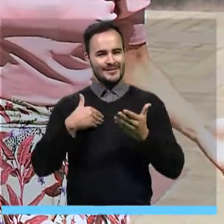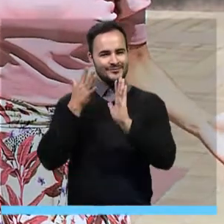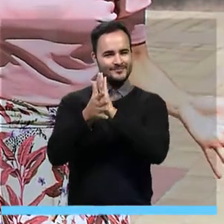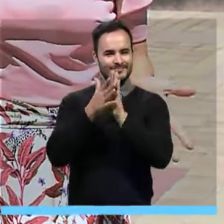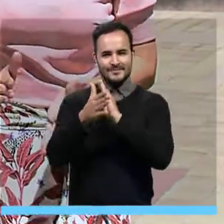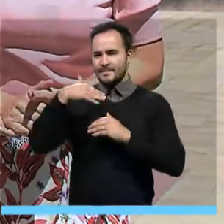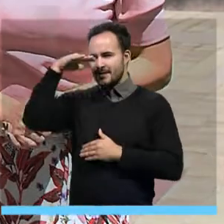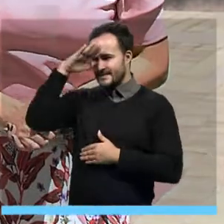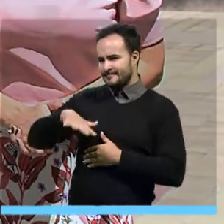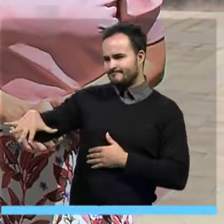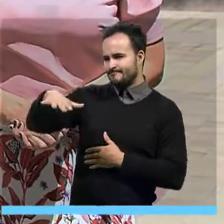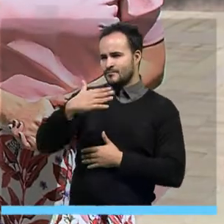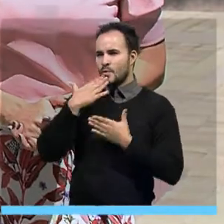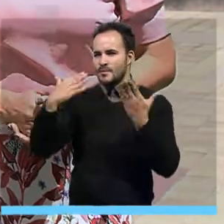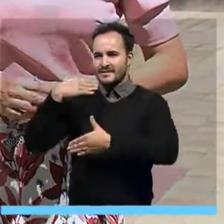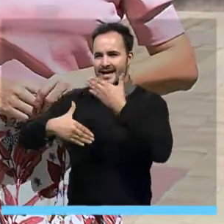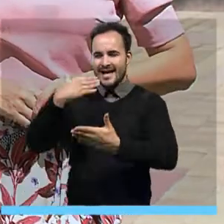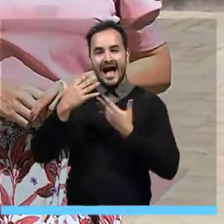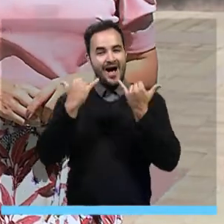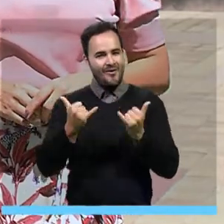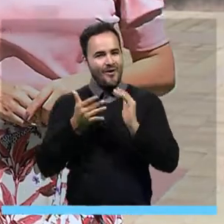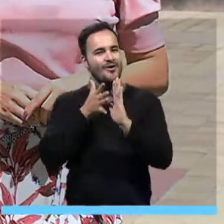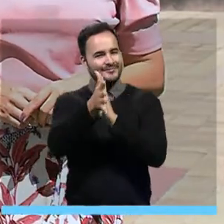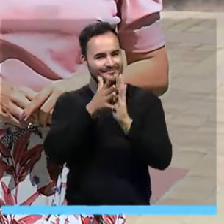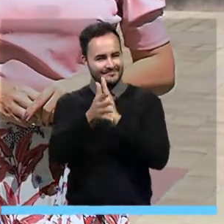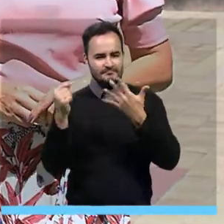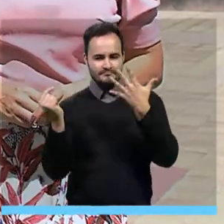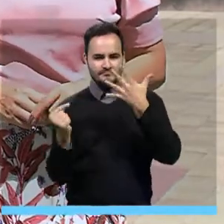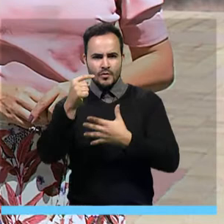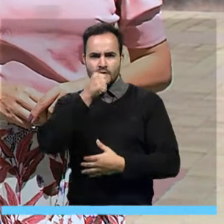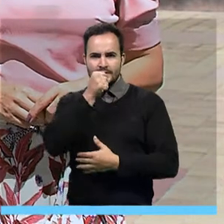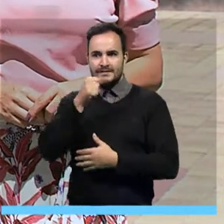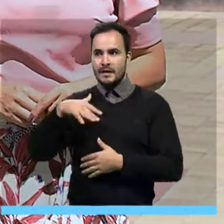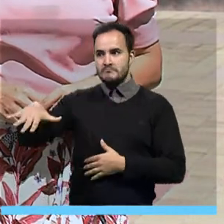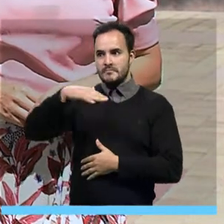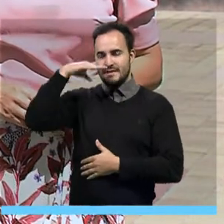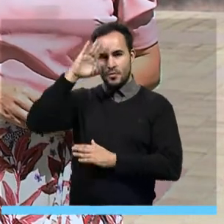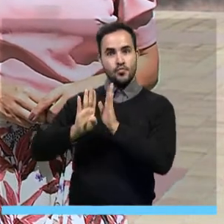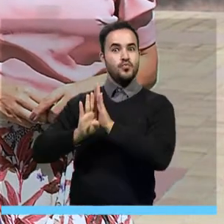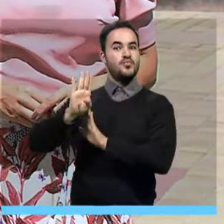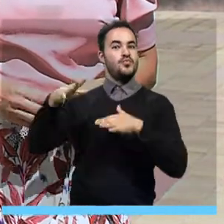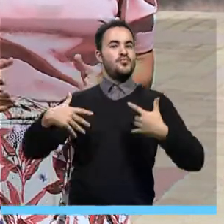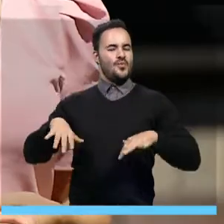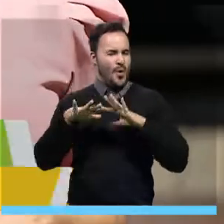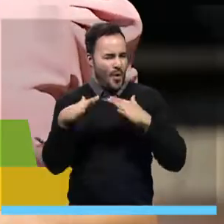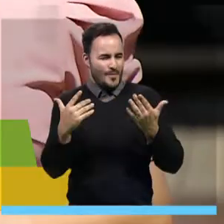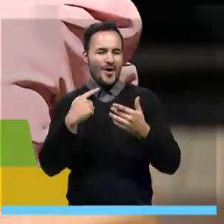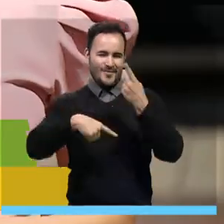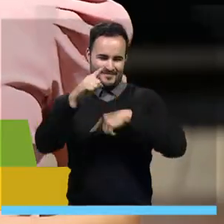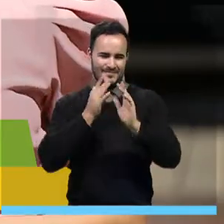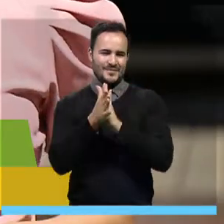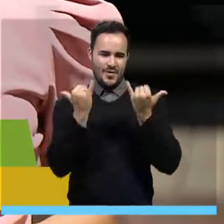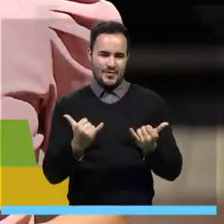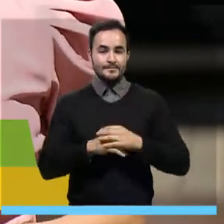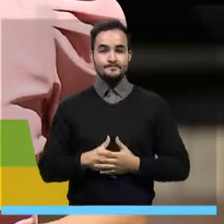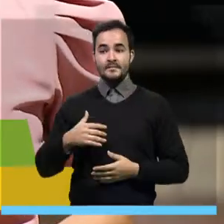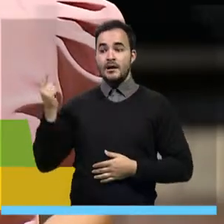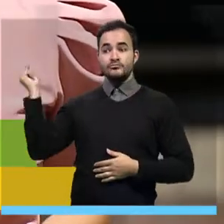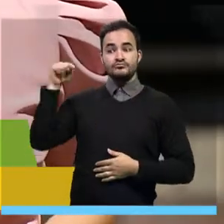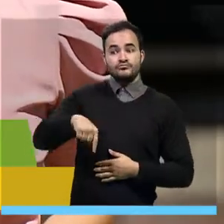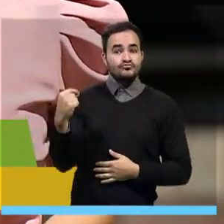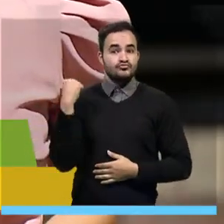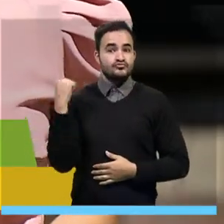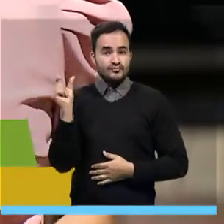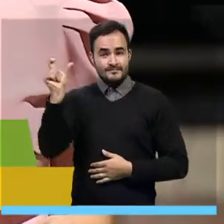Bienvenidos a Medellín Conecta TV, el espacio para que conozcas cómo avanza nuestra Medellín futuro. A Medellín llegó uno de los